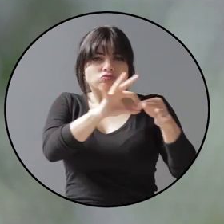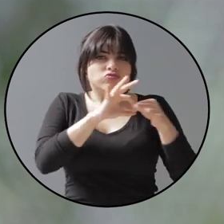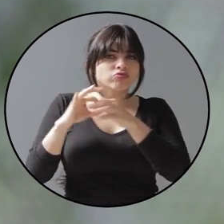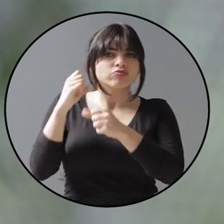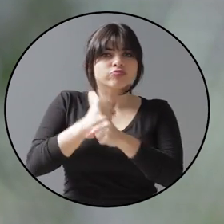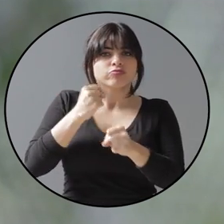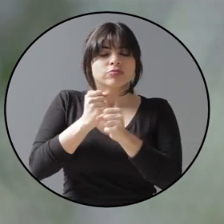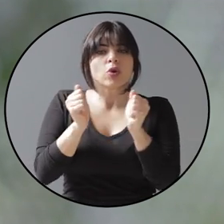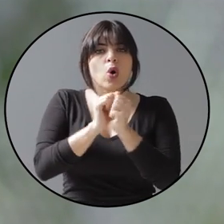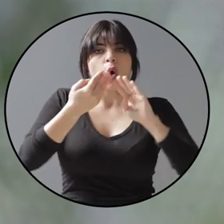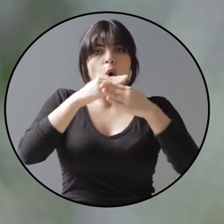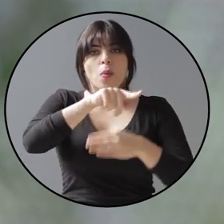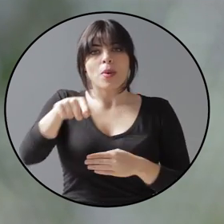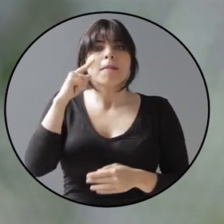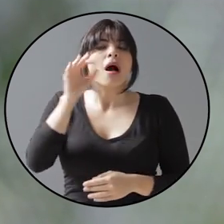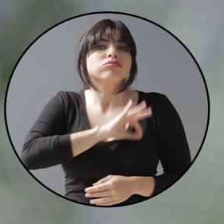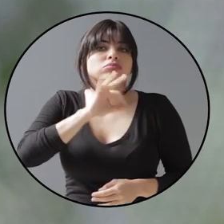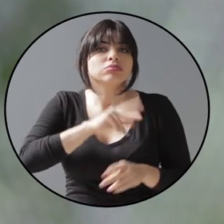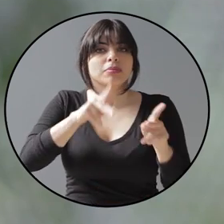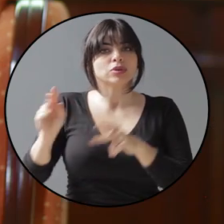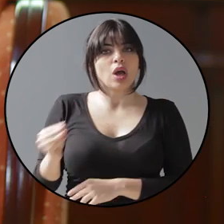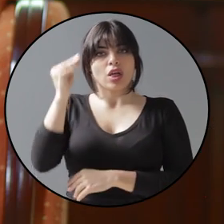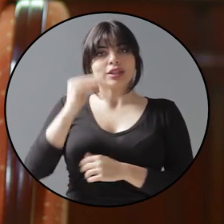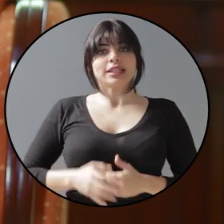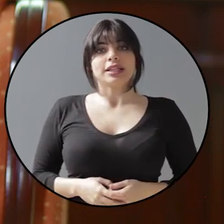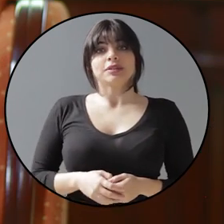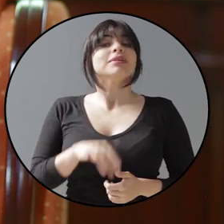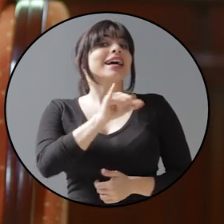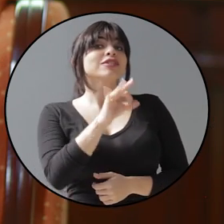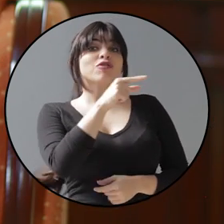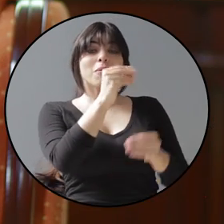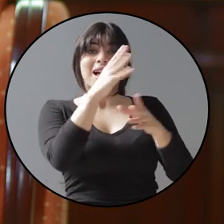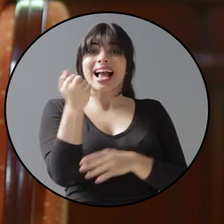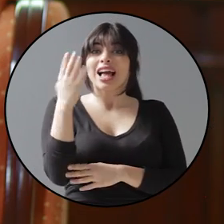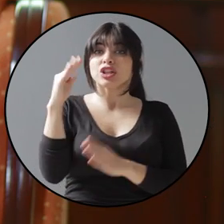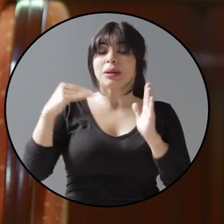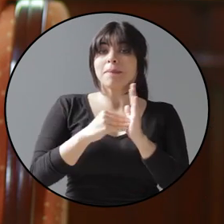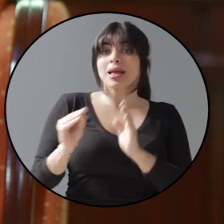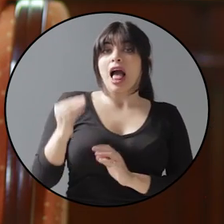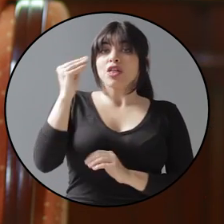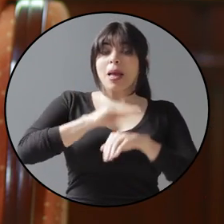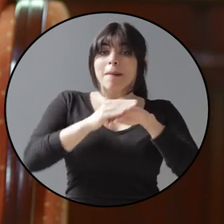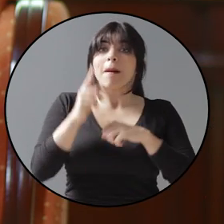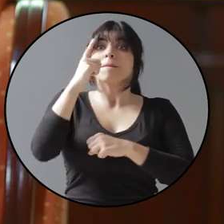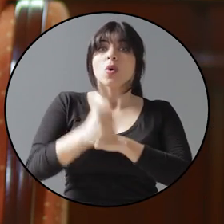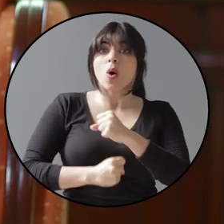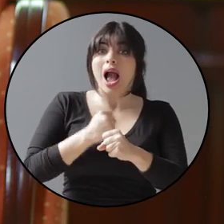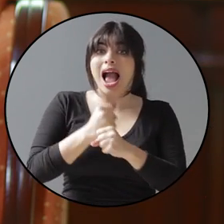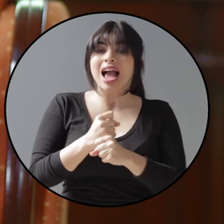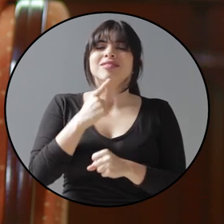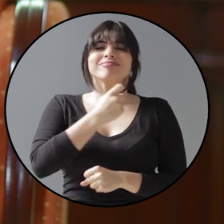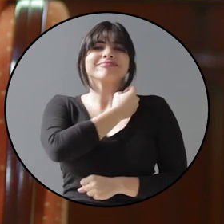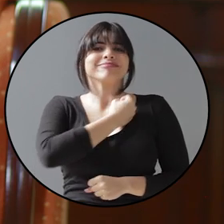junto con las comunidades a favor de nuestras personas adolescentes. Esa cifra de 14.000 adolescentes embarazadas cada año es un